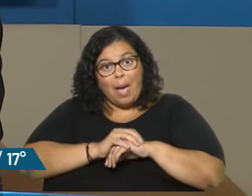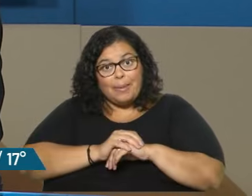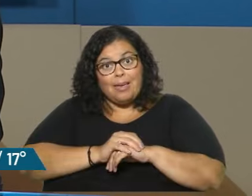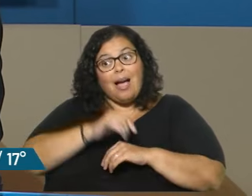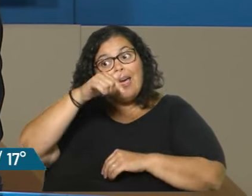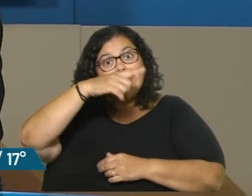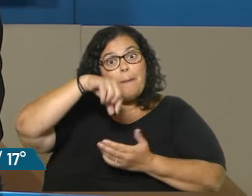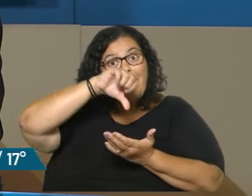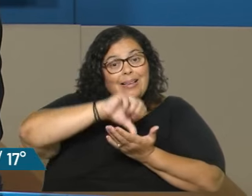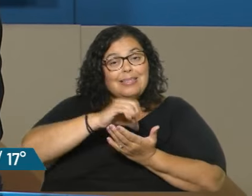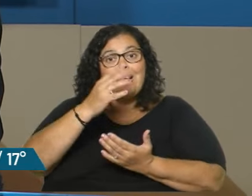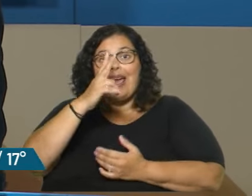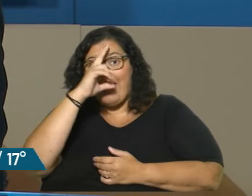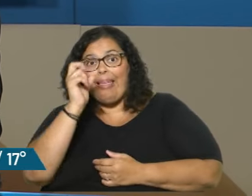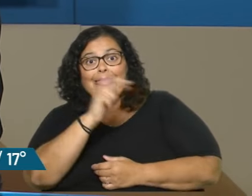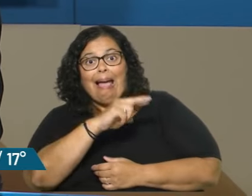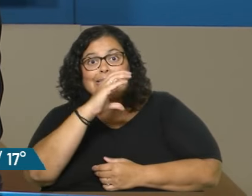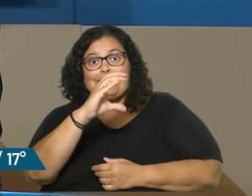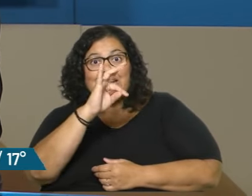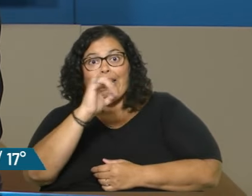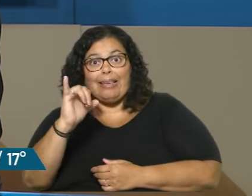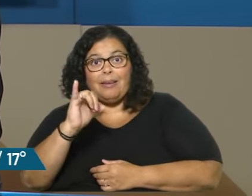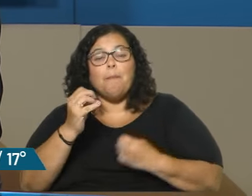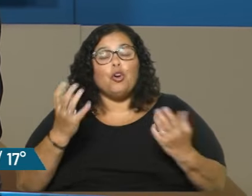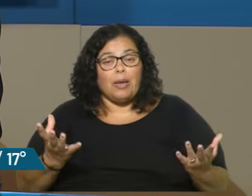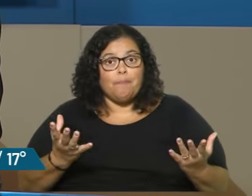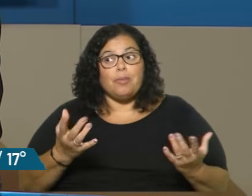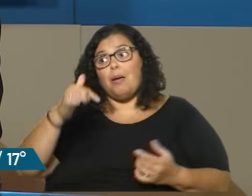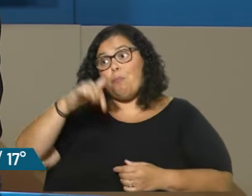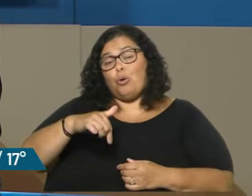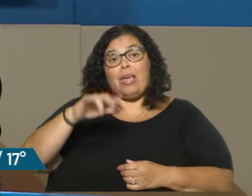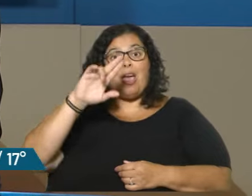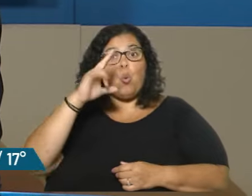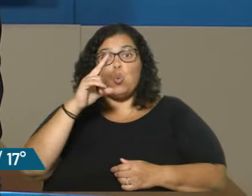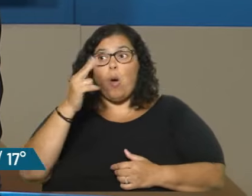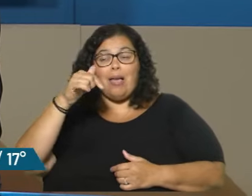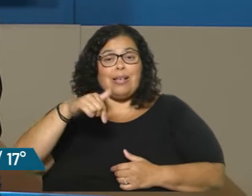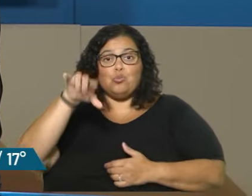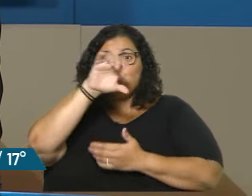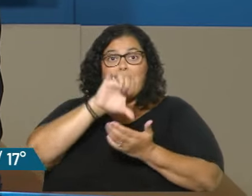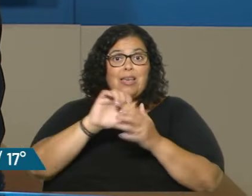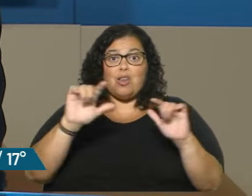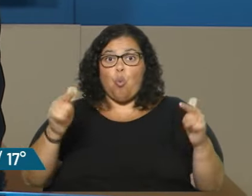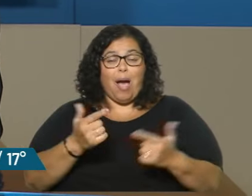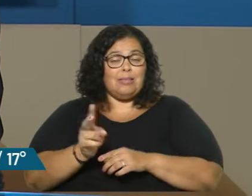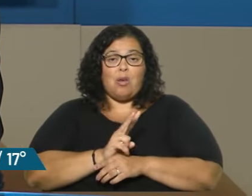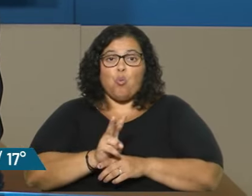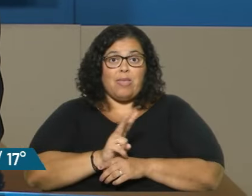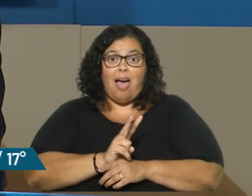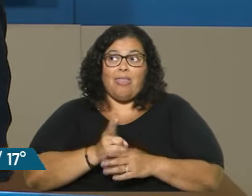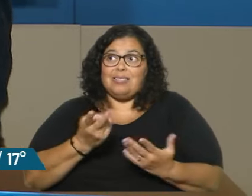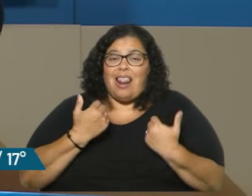CTI hoy por hoy. ¿Por qué? Y es un país inseguro. La seguridad es, la verdad que es lamentable.